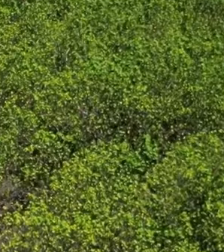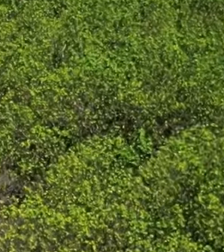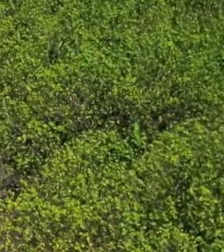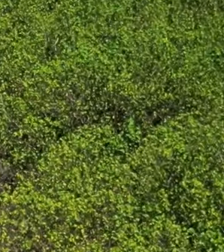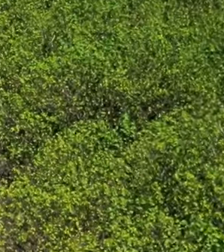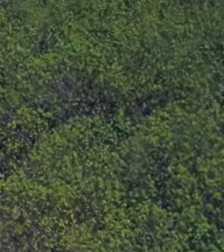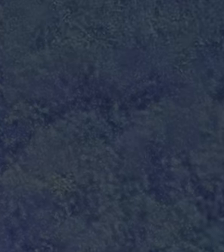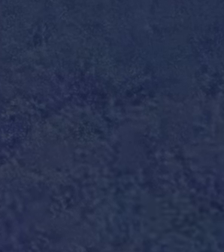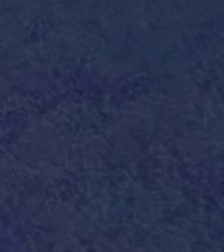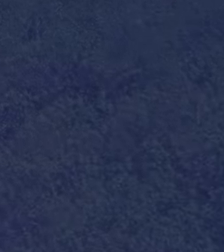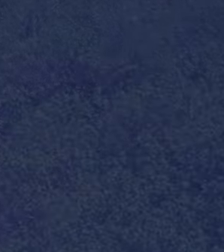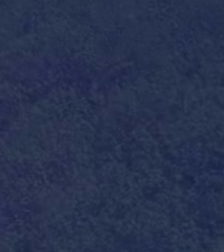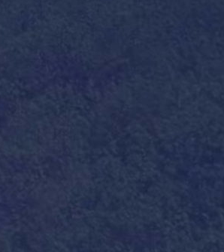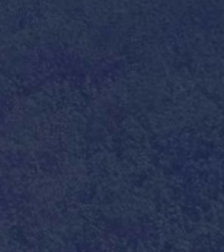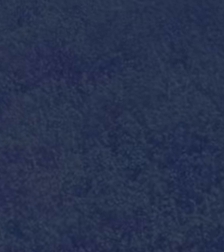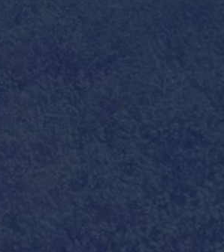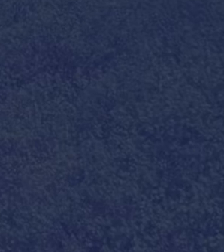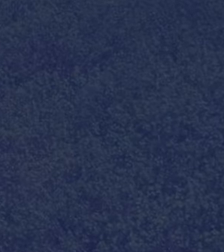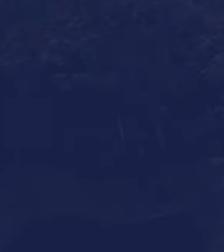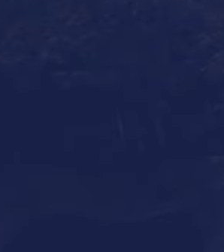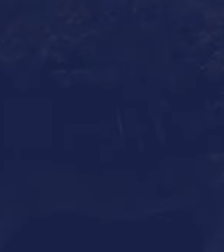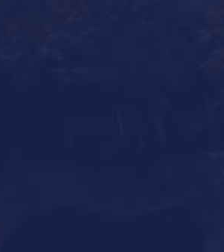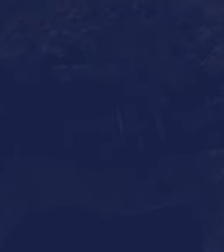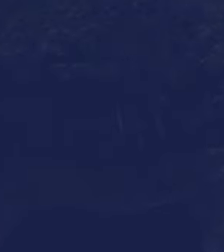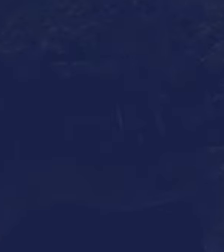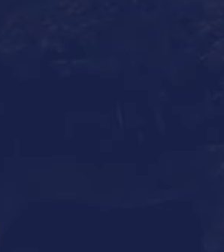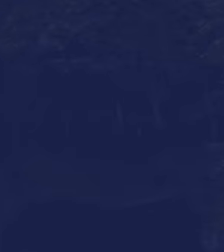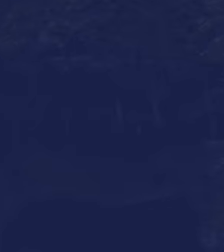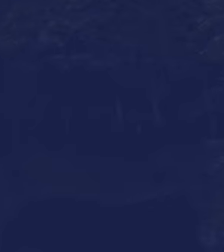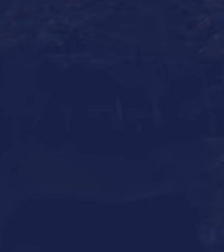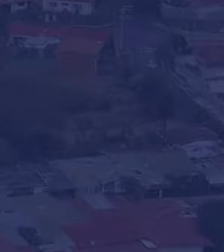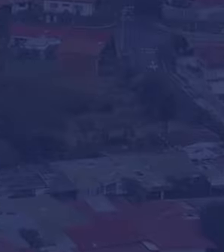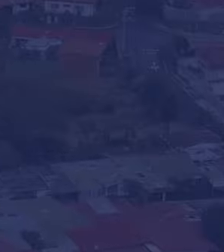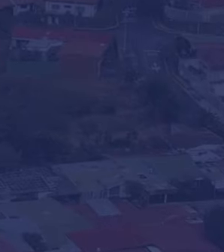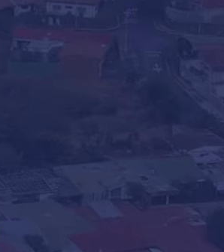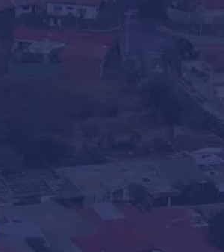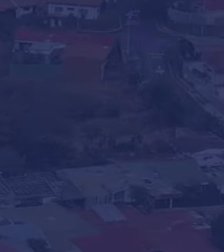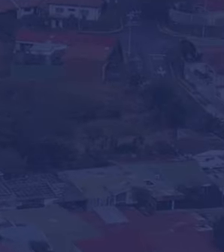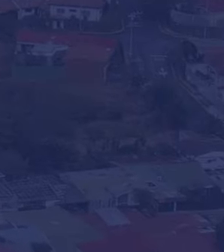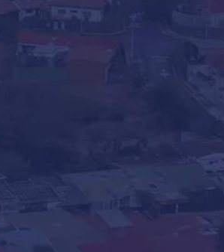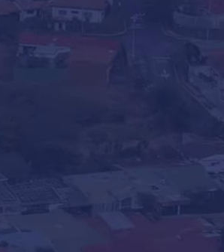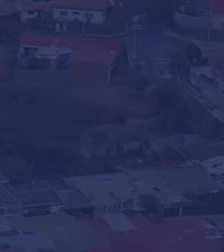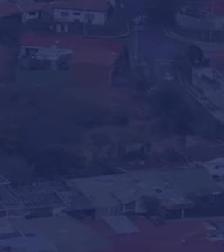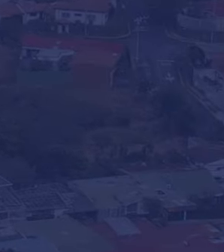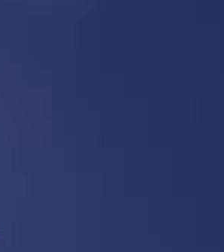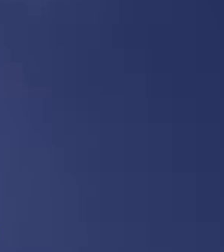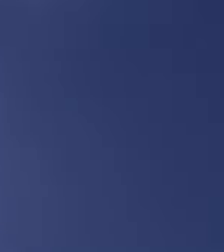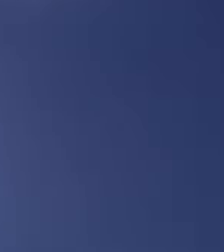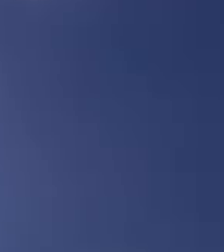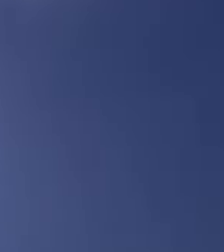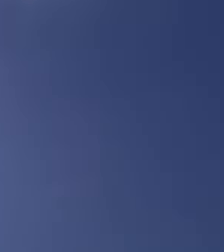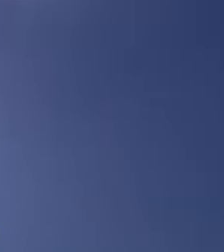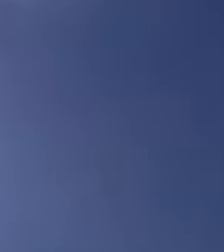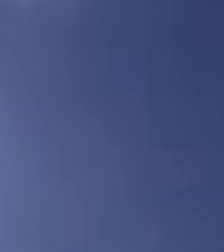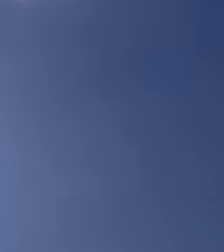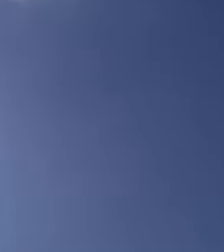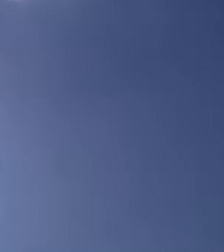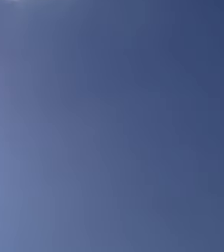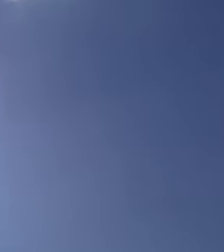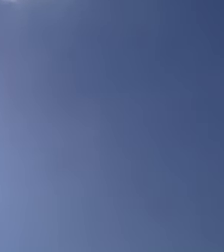Costa Rica tiene un firme propósito. Que la próxima generación crezca en un país mejor.